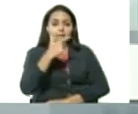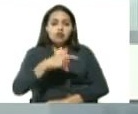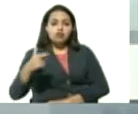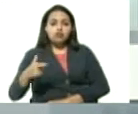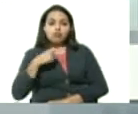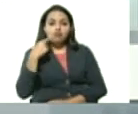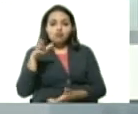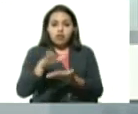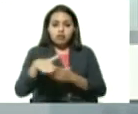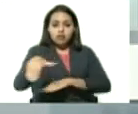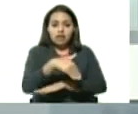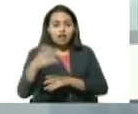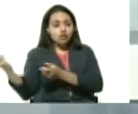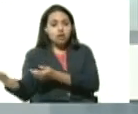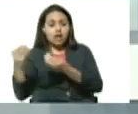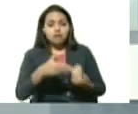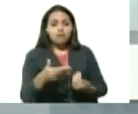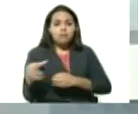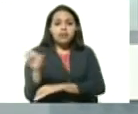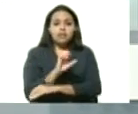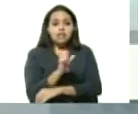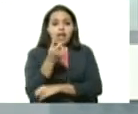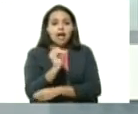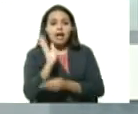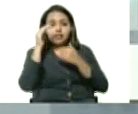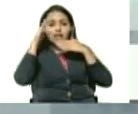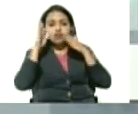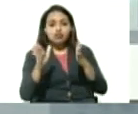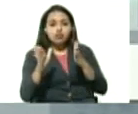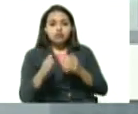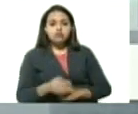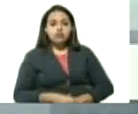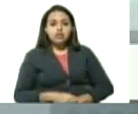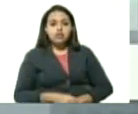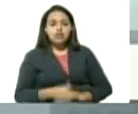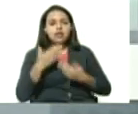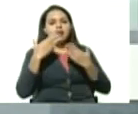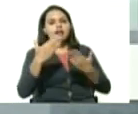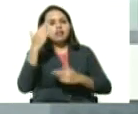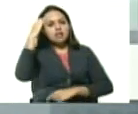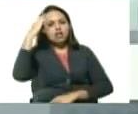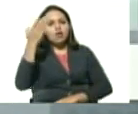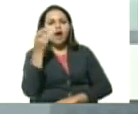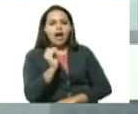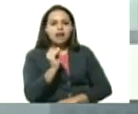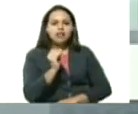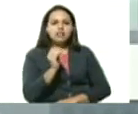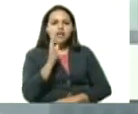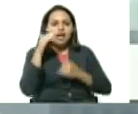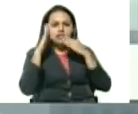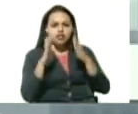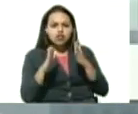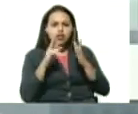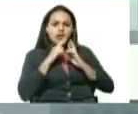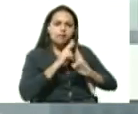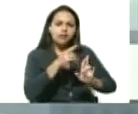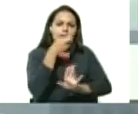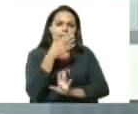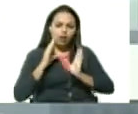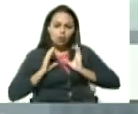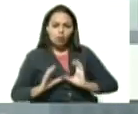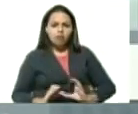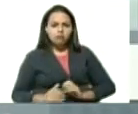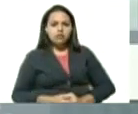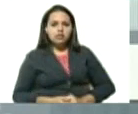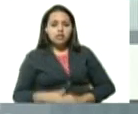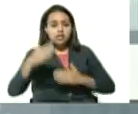emergencia y lo estamos atendiendo y afortunadamente ha respondido bien a los tratamientos nuestro cónsul en Boavista mi